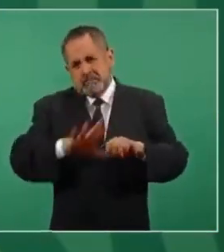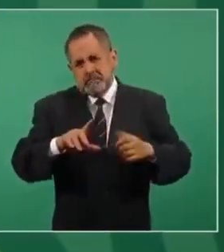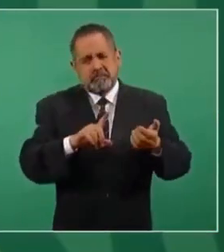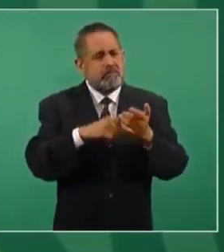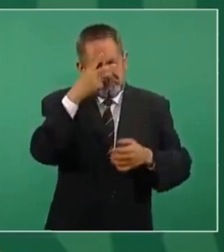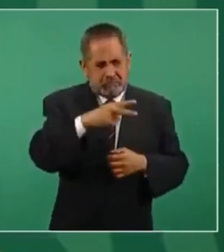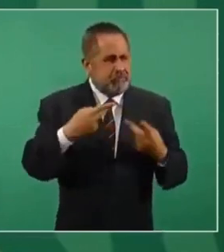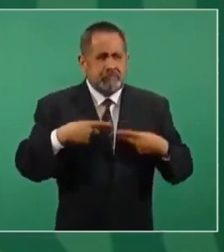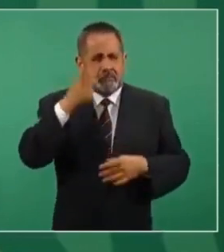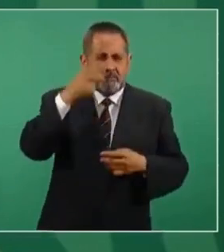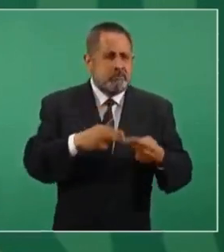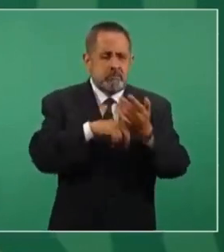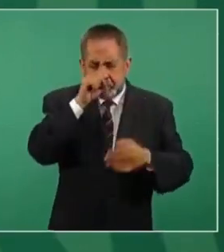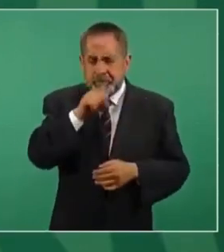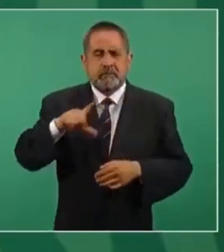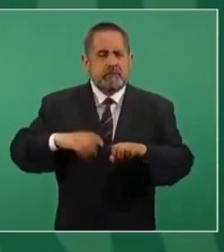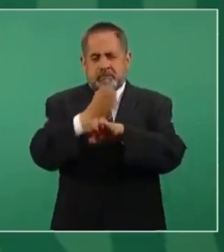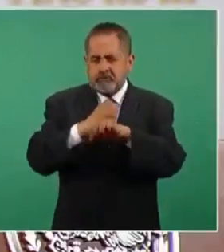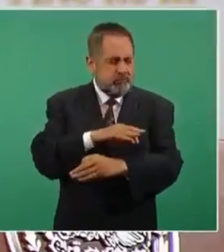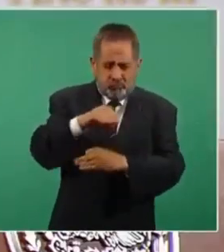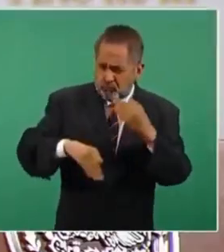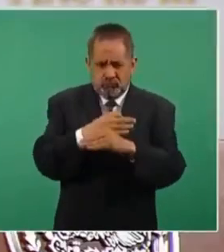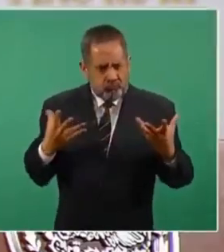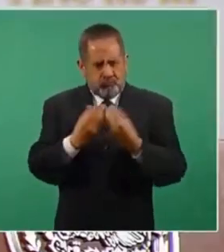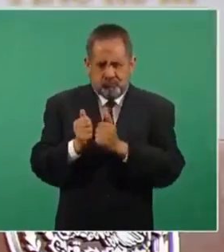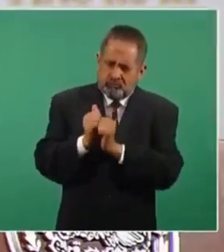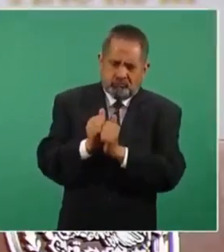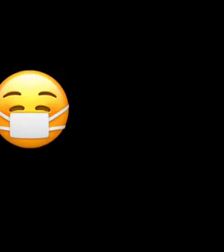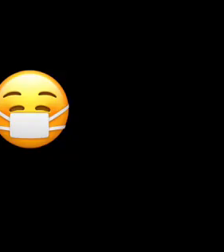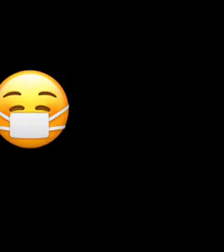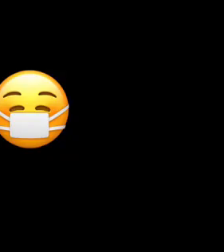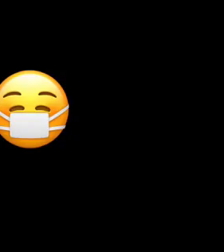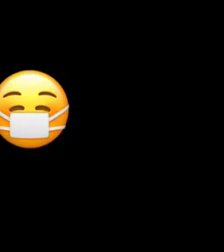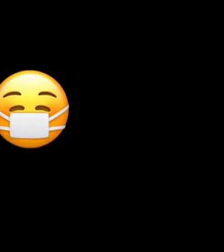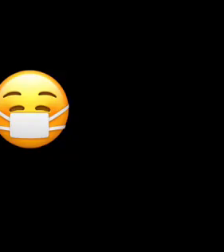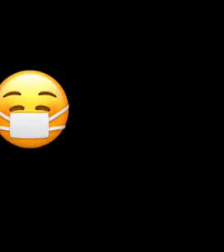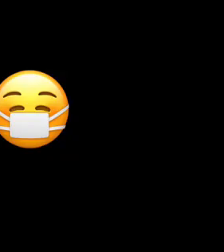y los gobiernos estatales, todos estamos trabajando de manera coordinada.